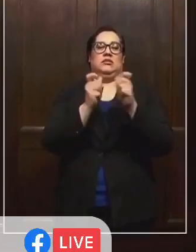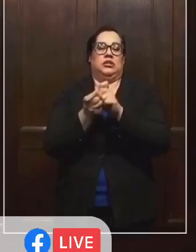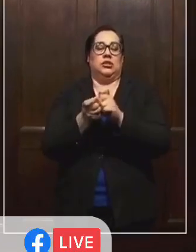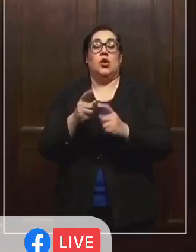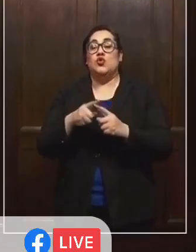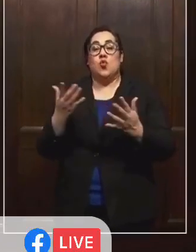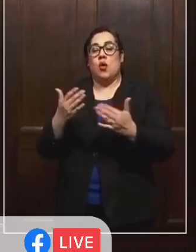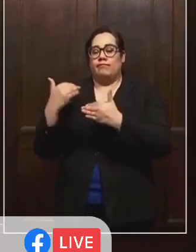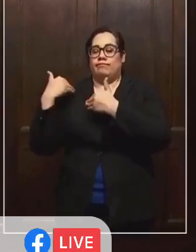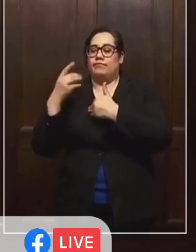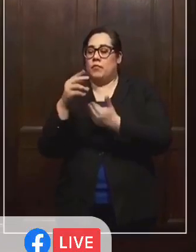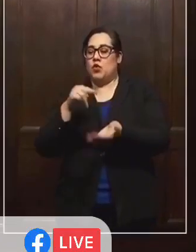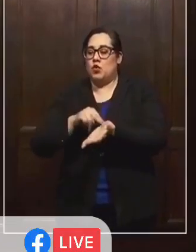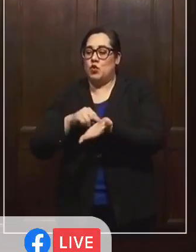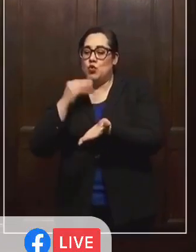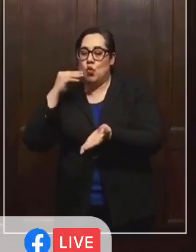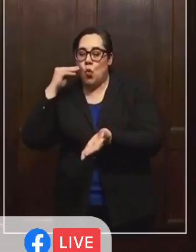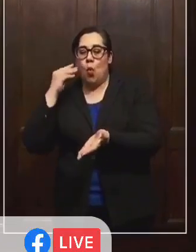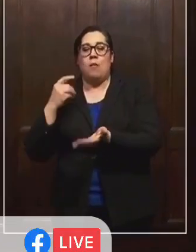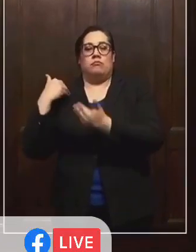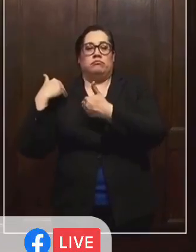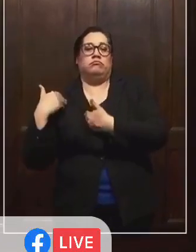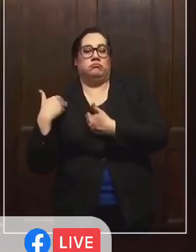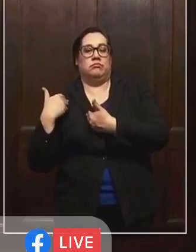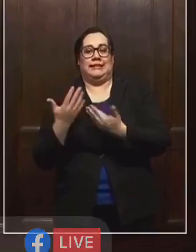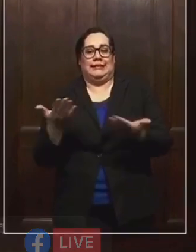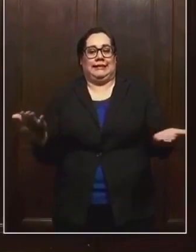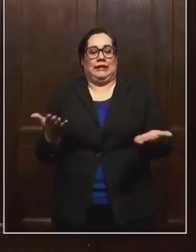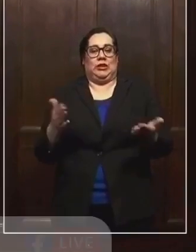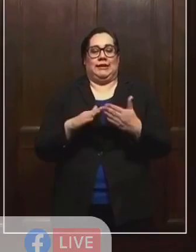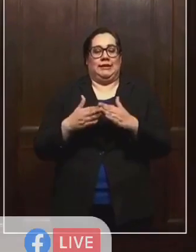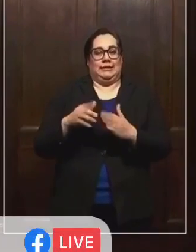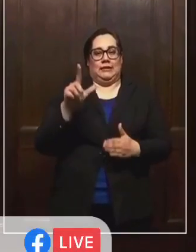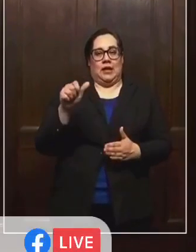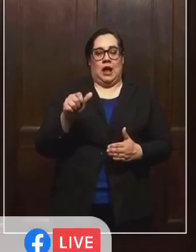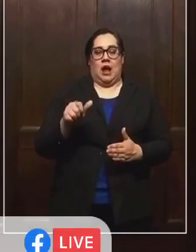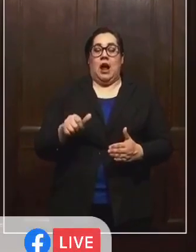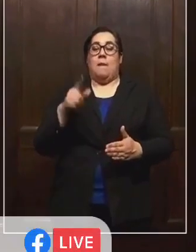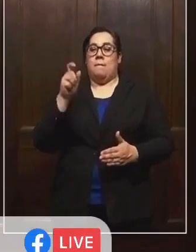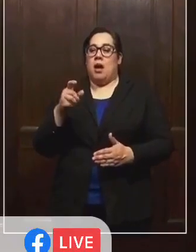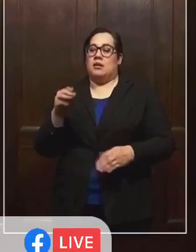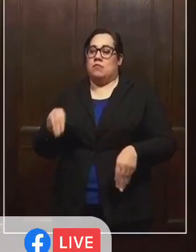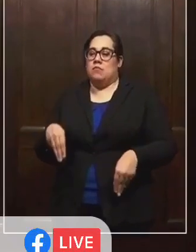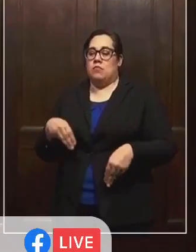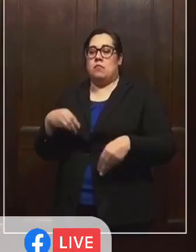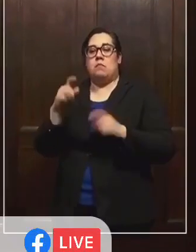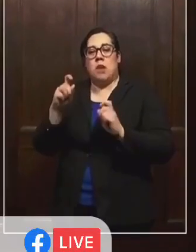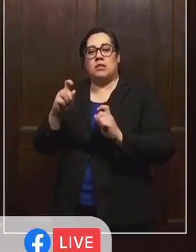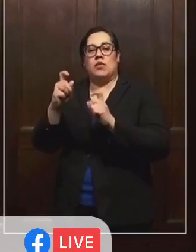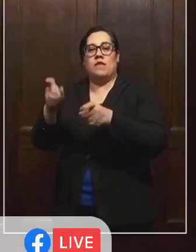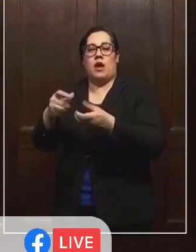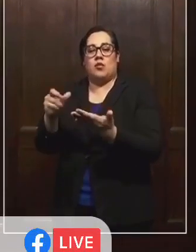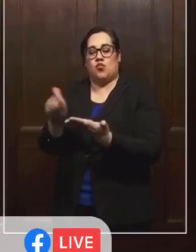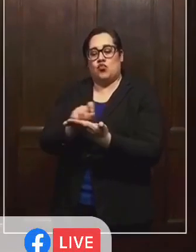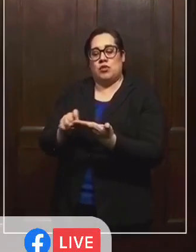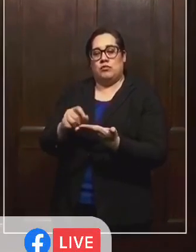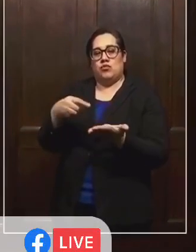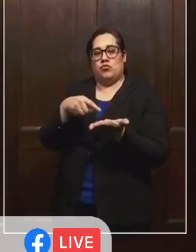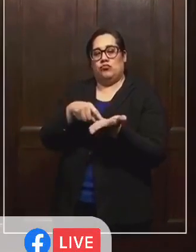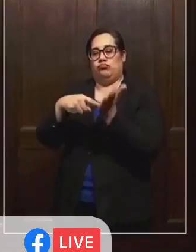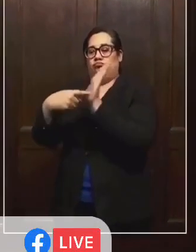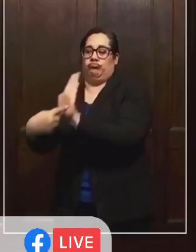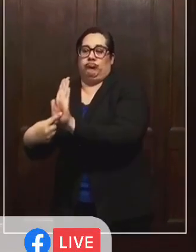enfermería diestra en la ciudad de Los Ángeles que entreguen avisos escritos para residentes